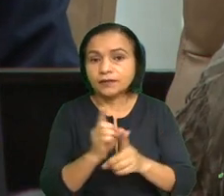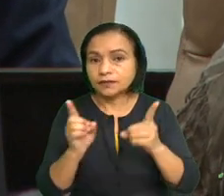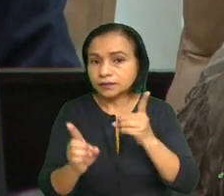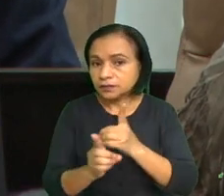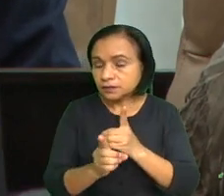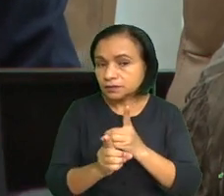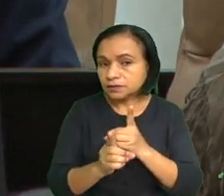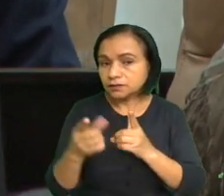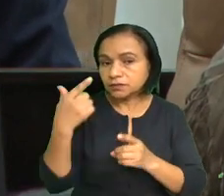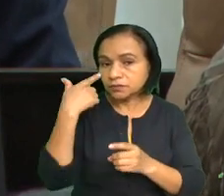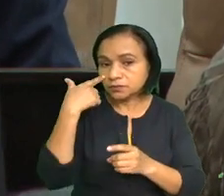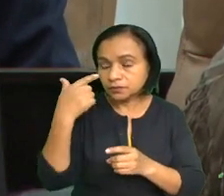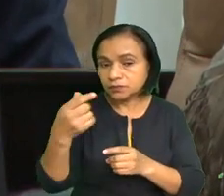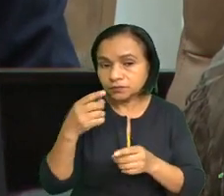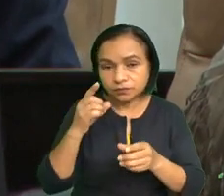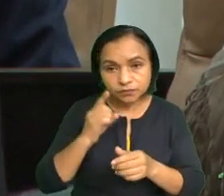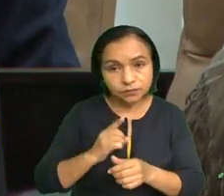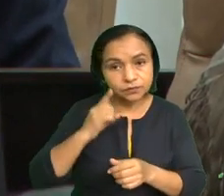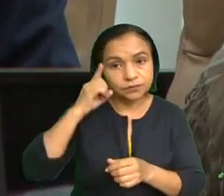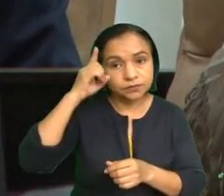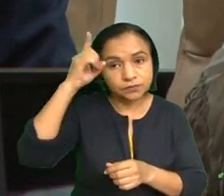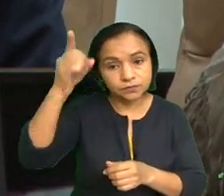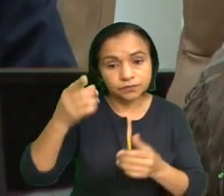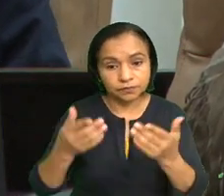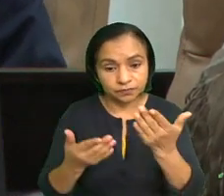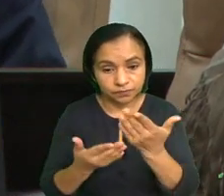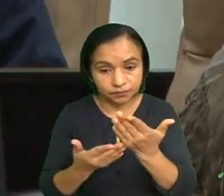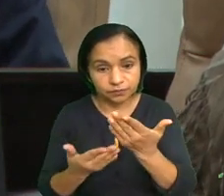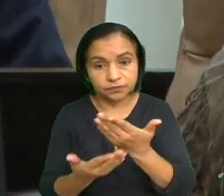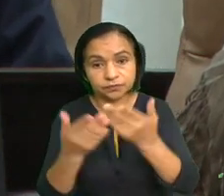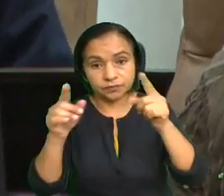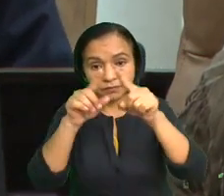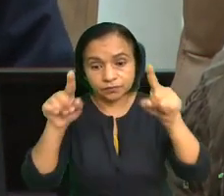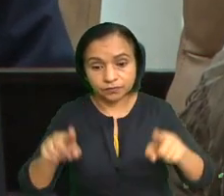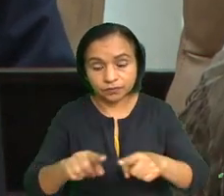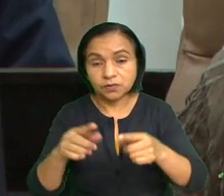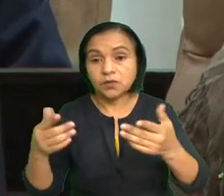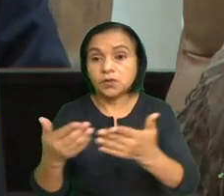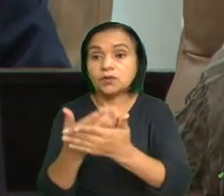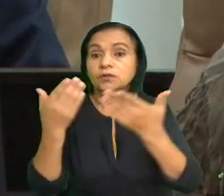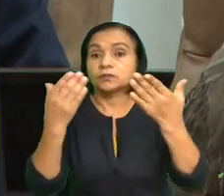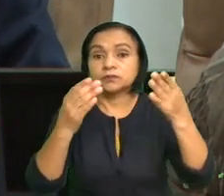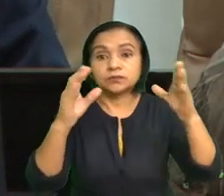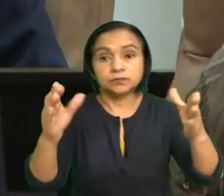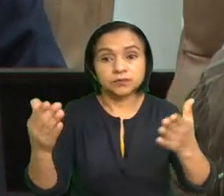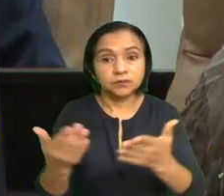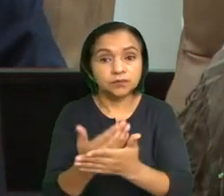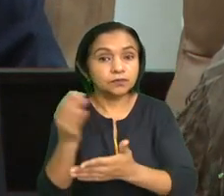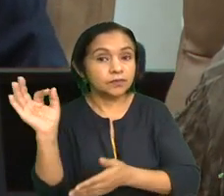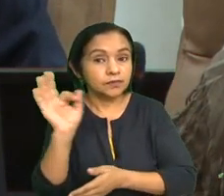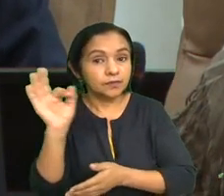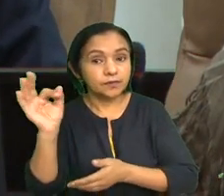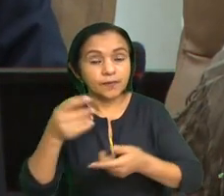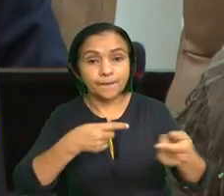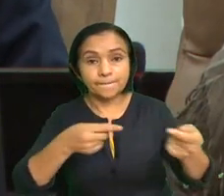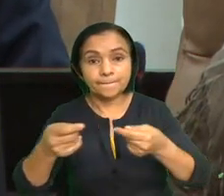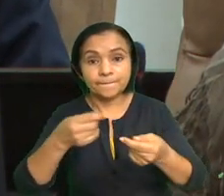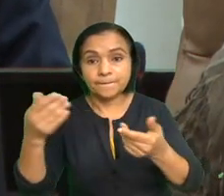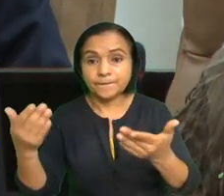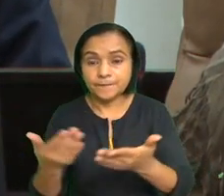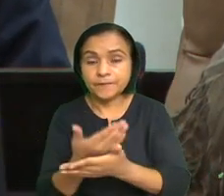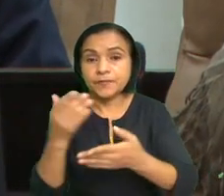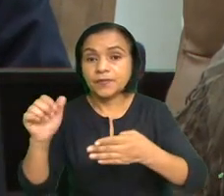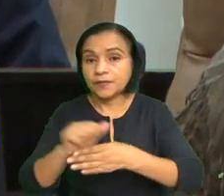con el avance de la tecnología, hoy en día existen nuevos productos, nuevas formas comerciales, nuevas